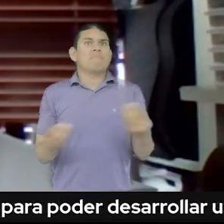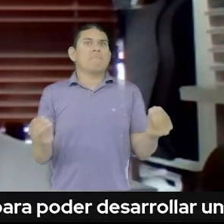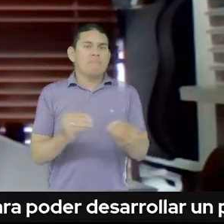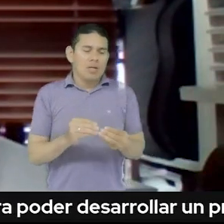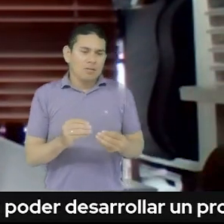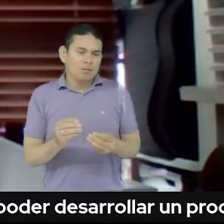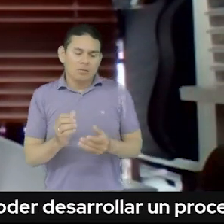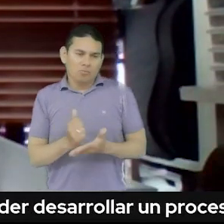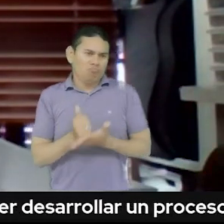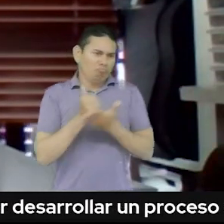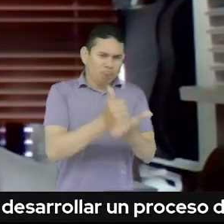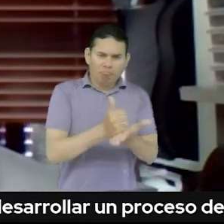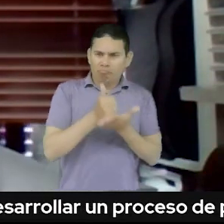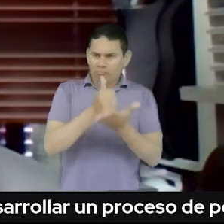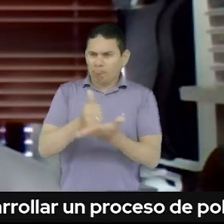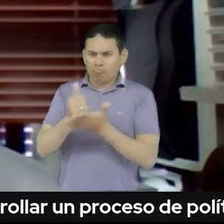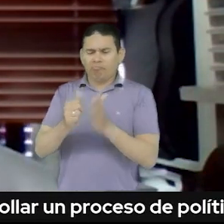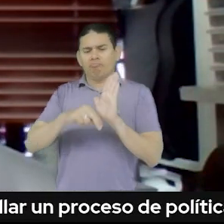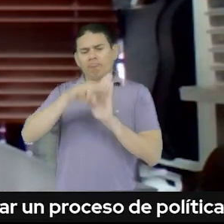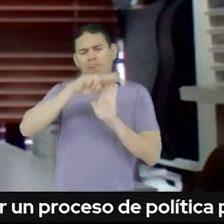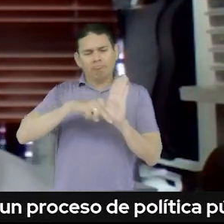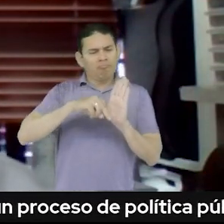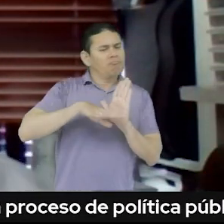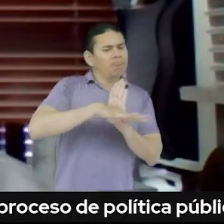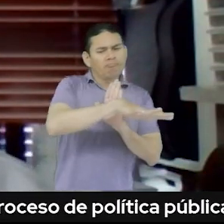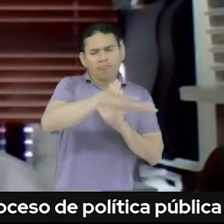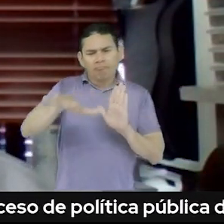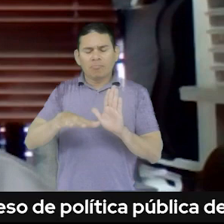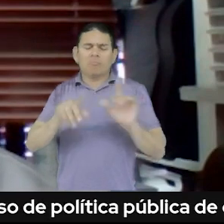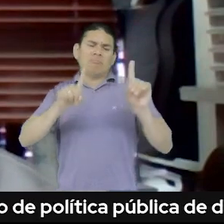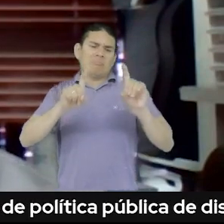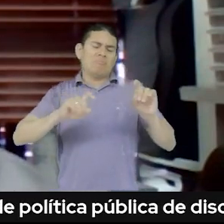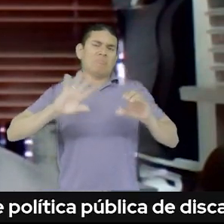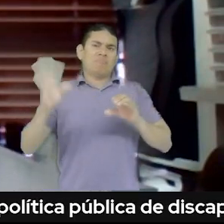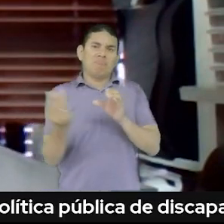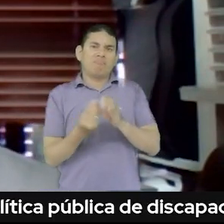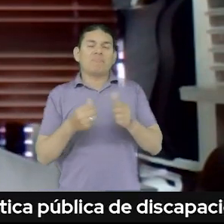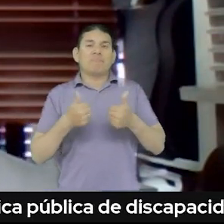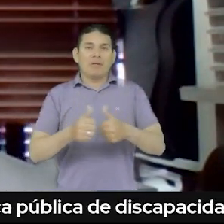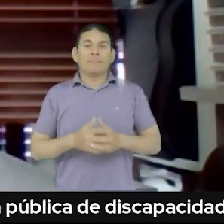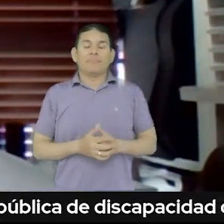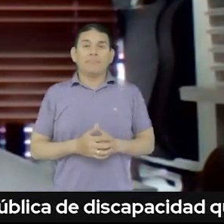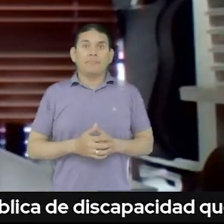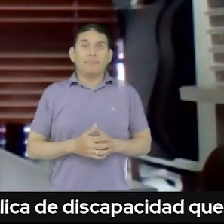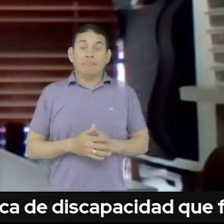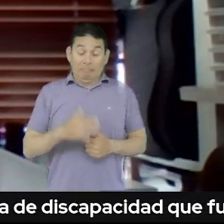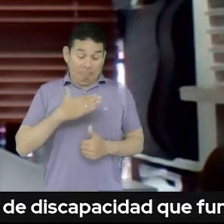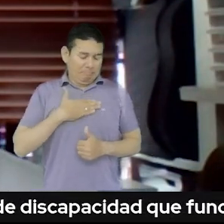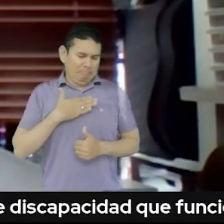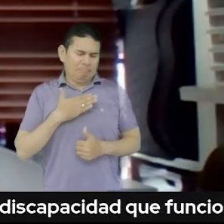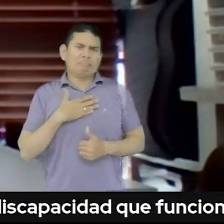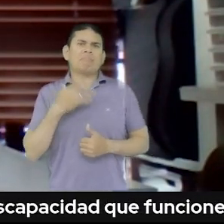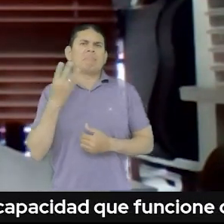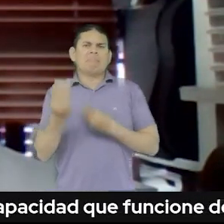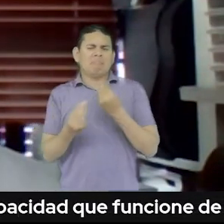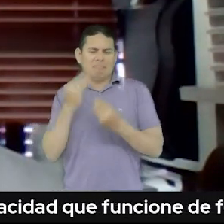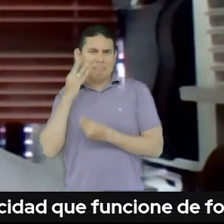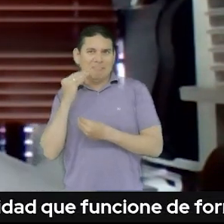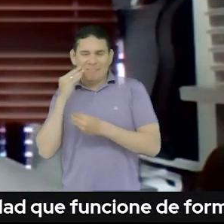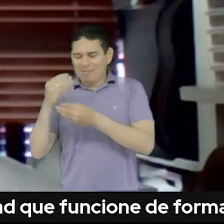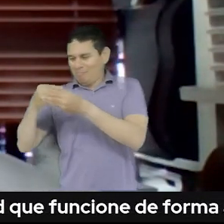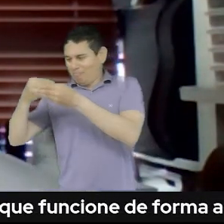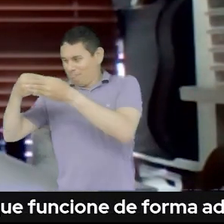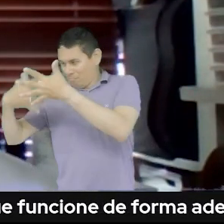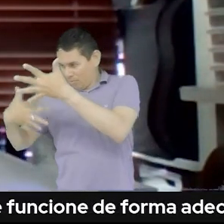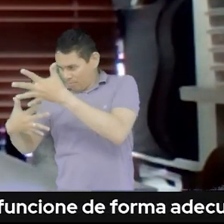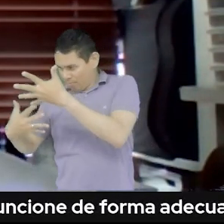redistribución concreta, porque las políticas públicas también son un tema de recursos. Nosotros lo que hacemos es transferir ese método, de